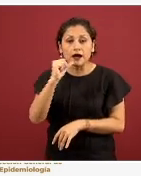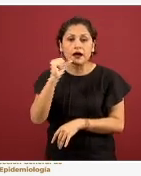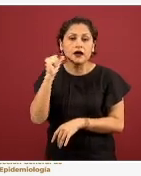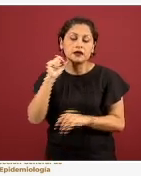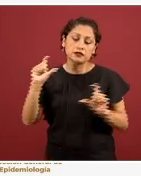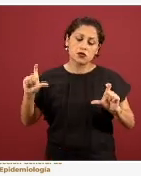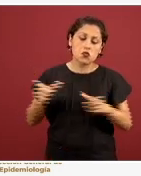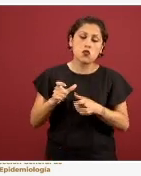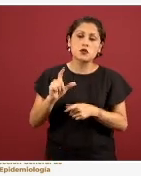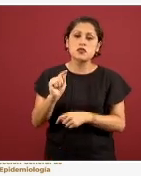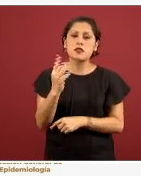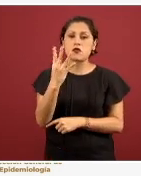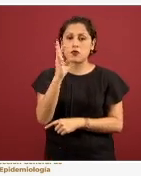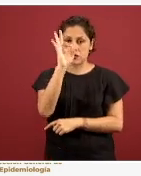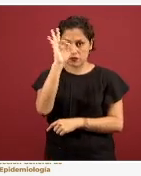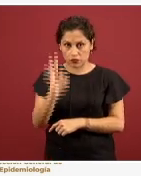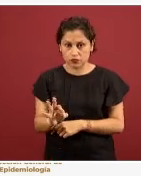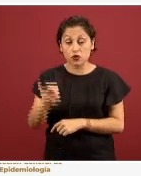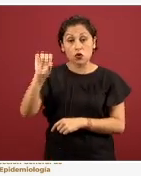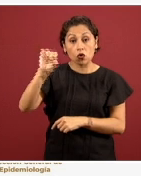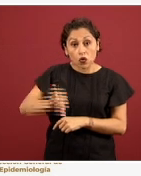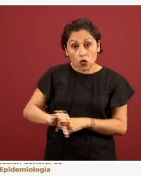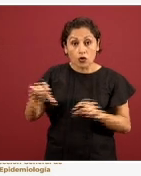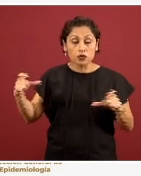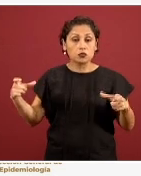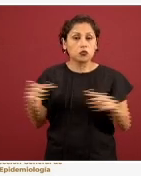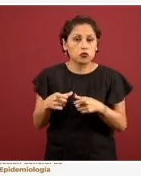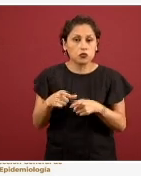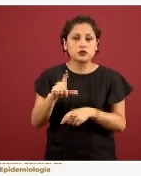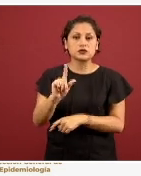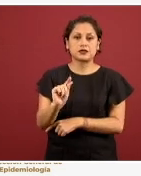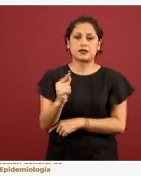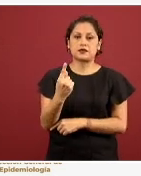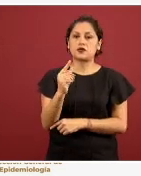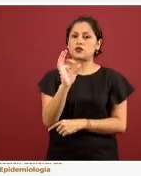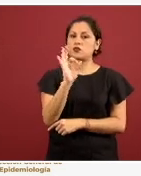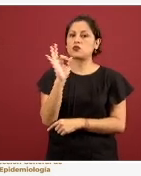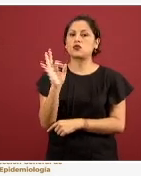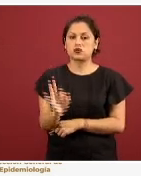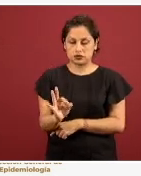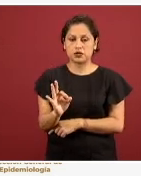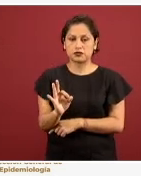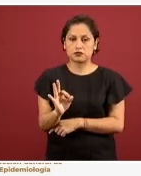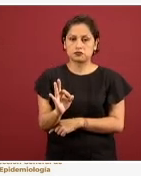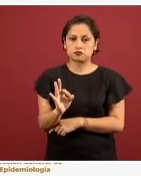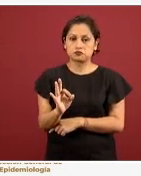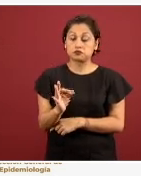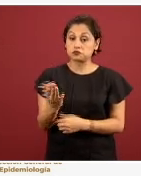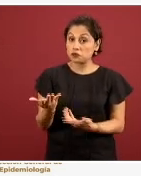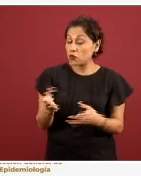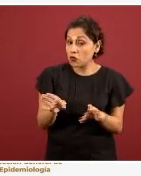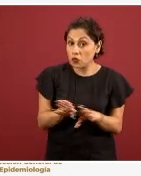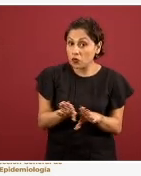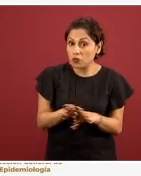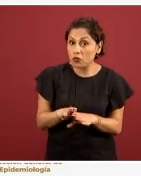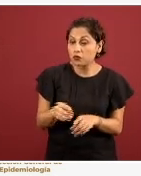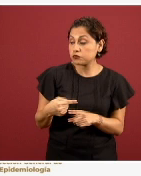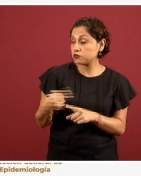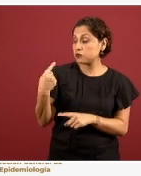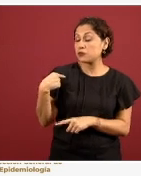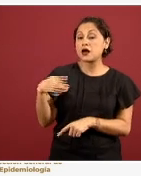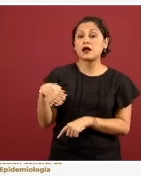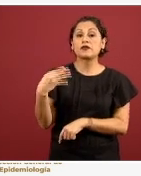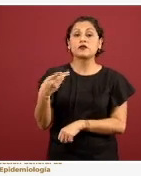74 por ciento, y hoy día la disminución ya es del 71 por ciento. Es decir, de alguna manera, en los últimos 14 días son